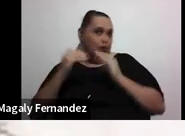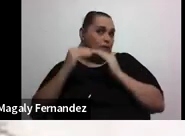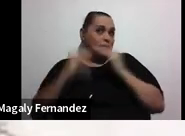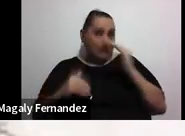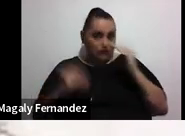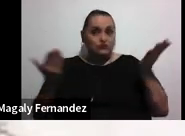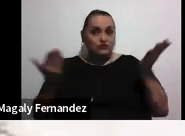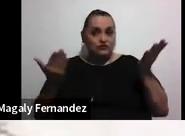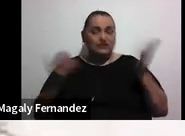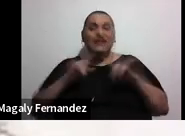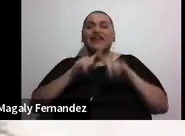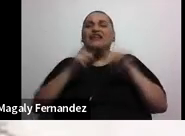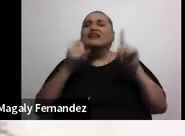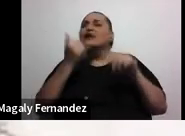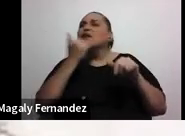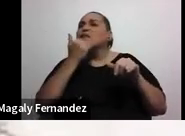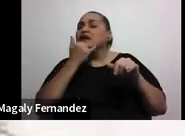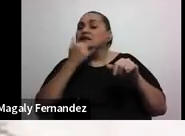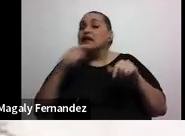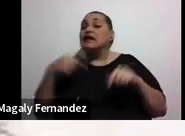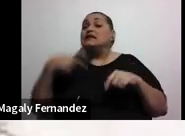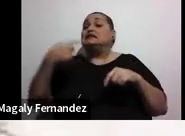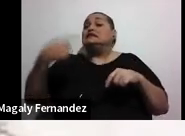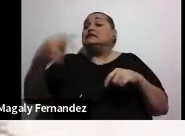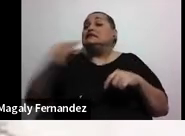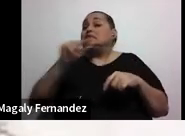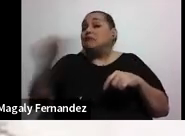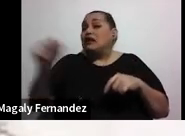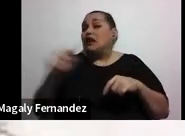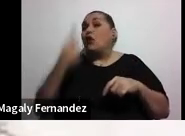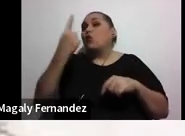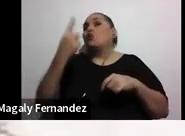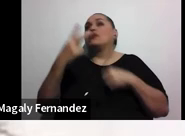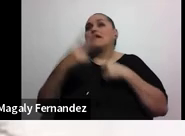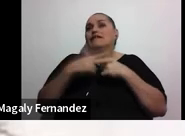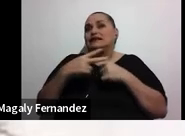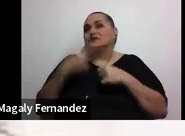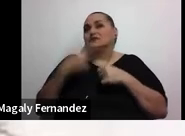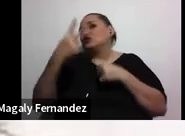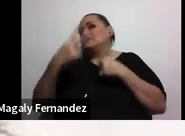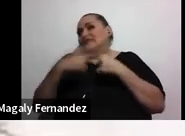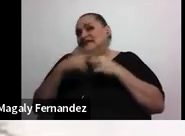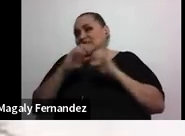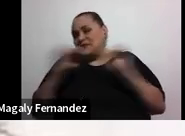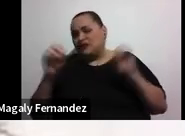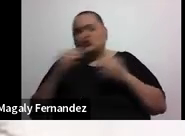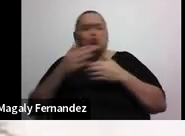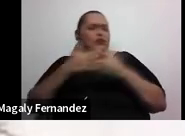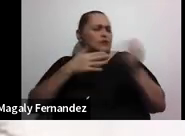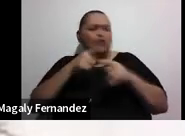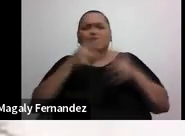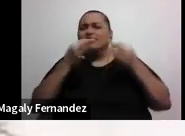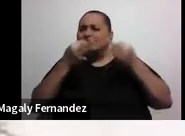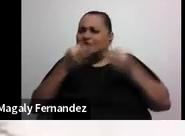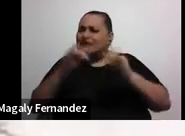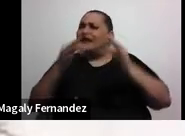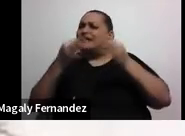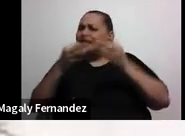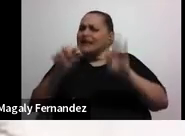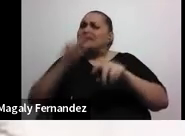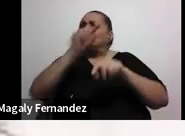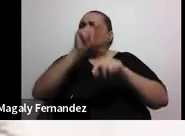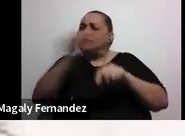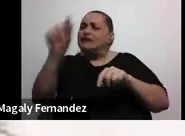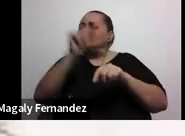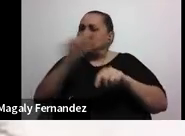¿qué es lo que pasa? a la siguiente semana solo dos veces o solo una vez hice lo que quería no importa síguelo intentando a la siguiente porque